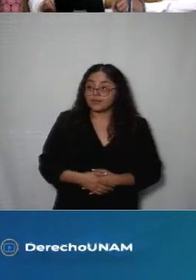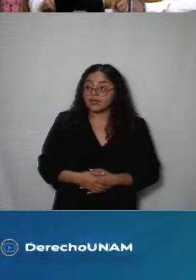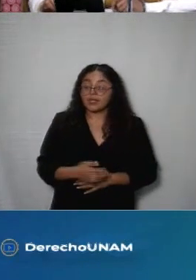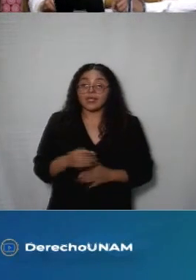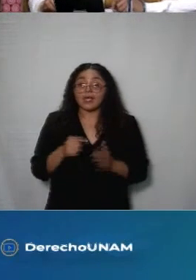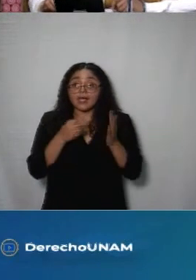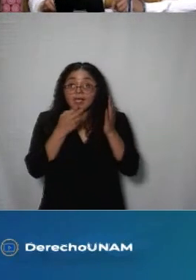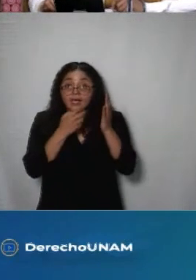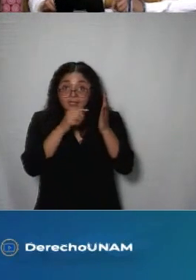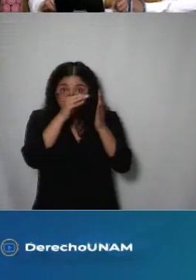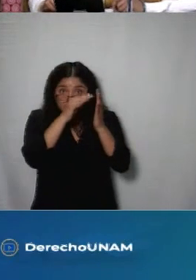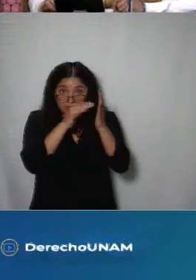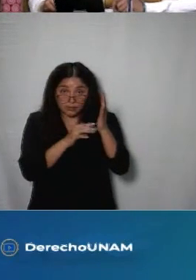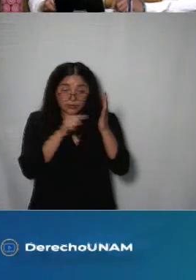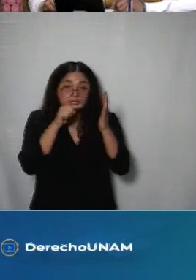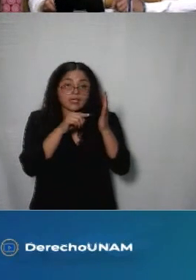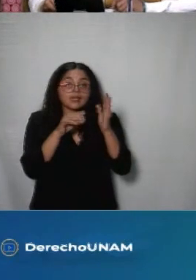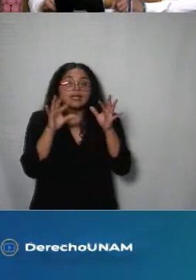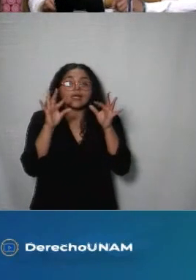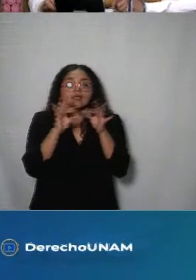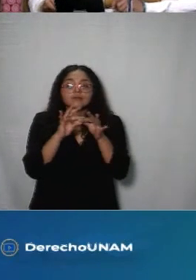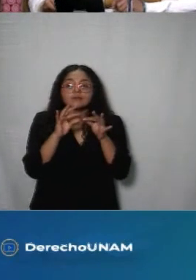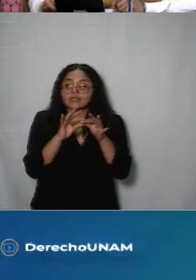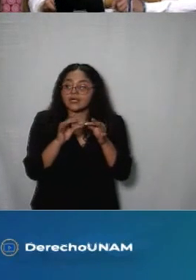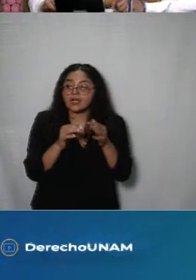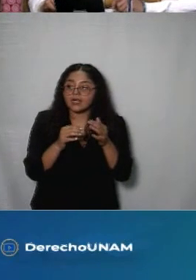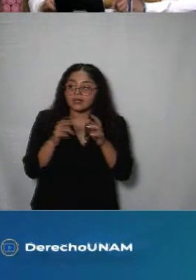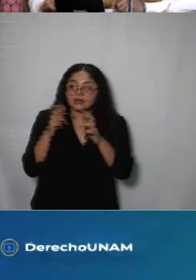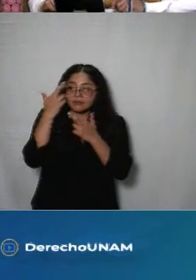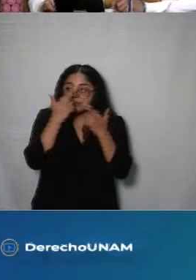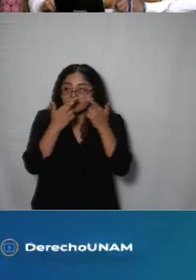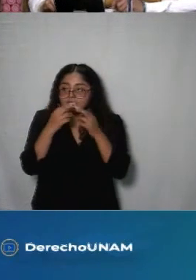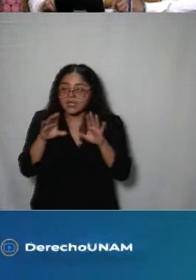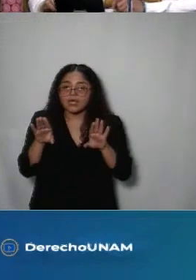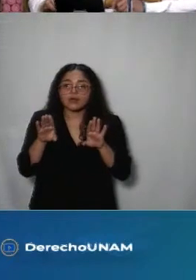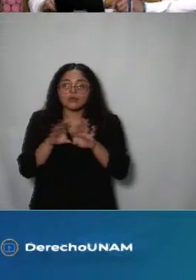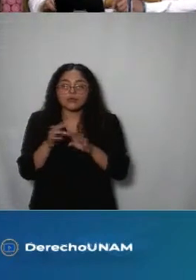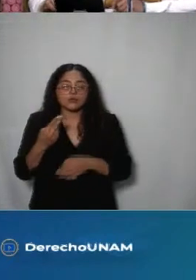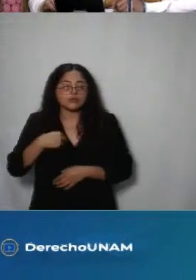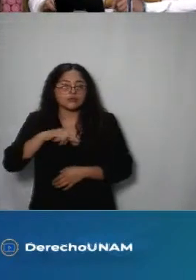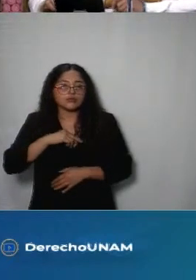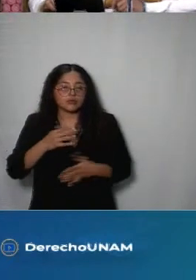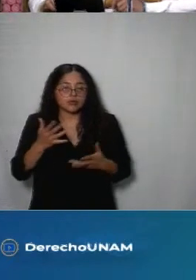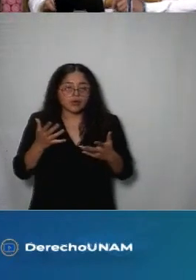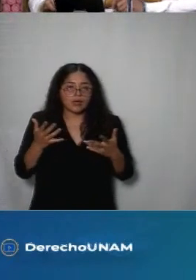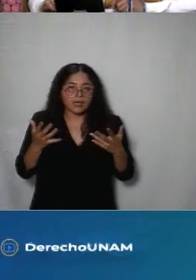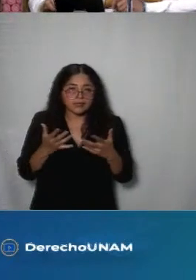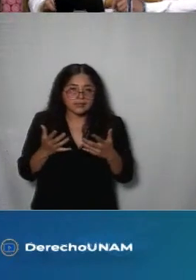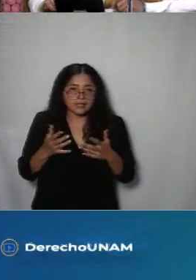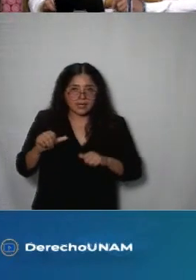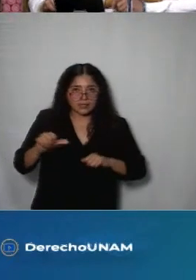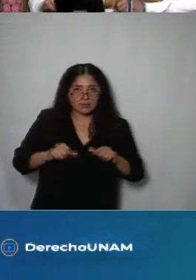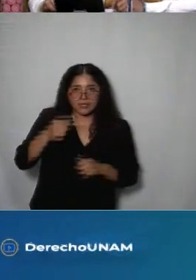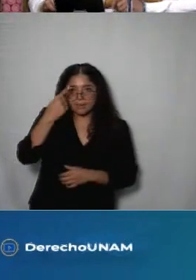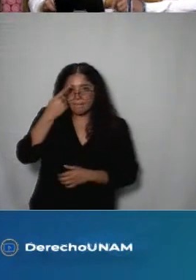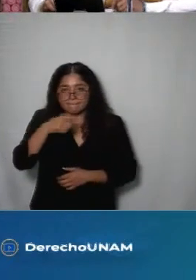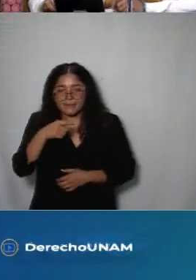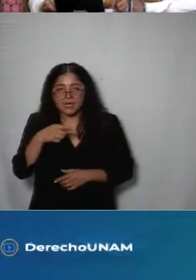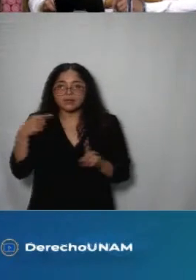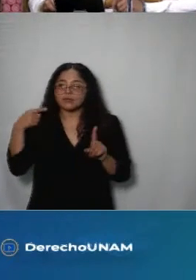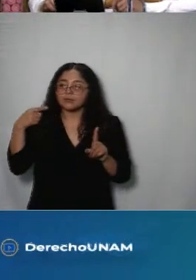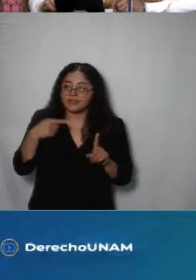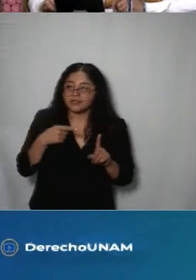y este reporte comprende el análisis de información de programas y acciones sociales implementadas como les